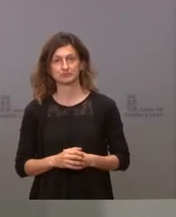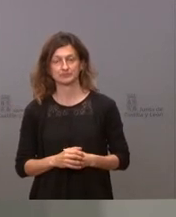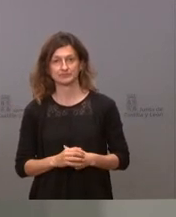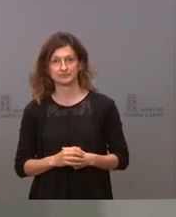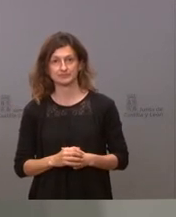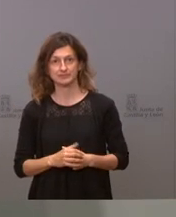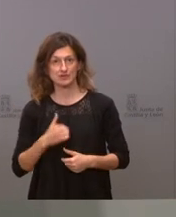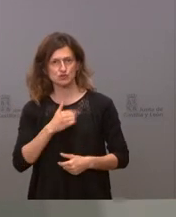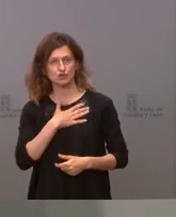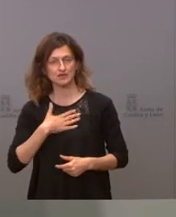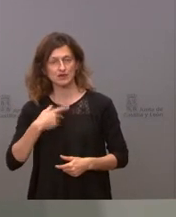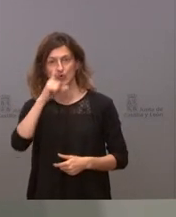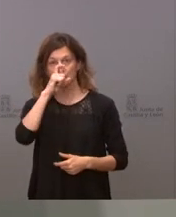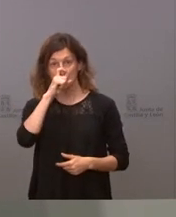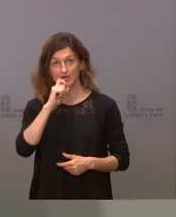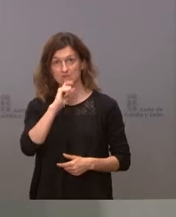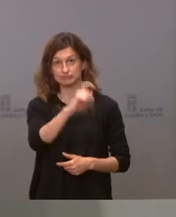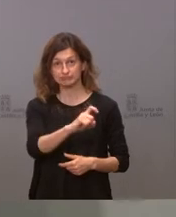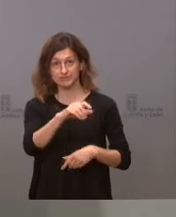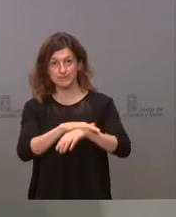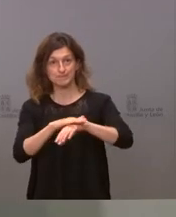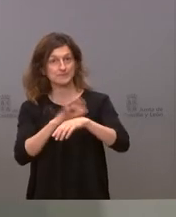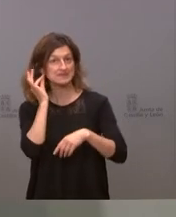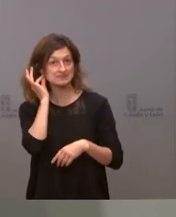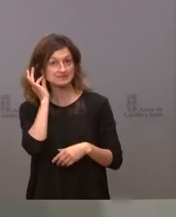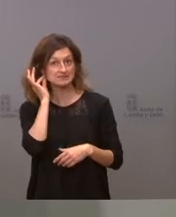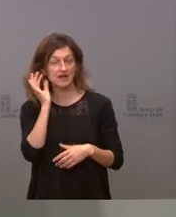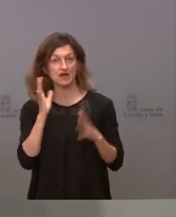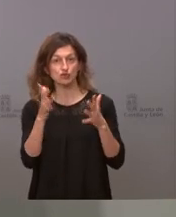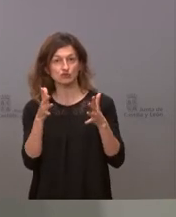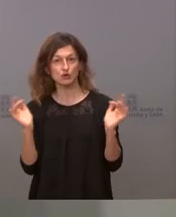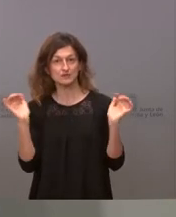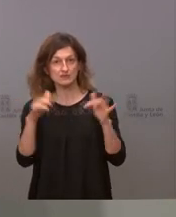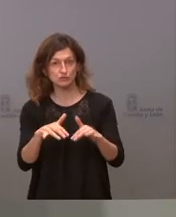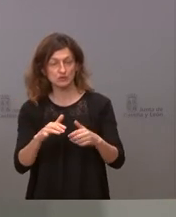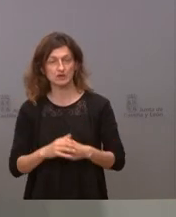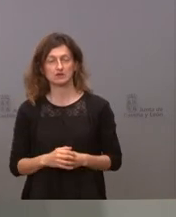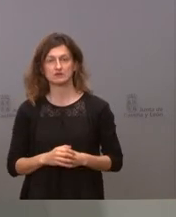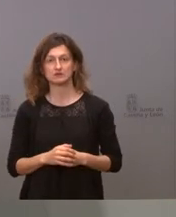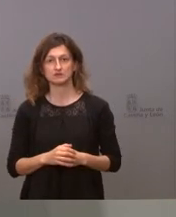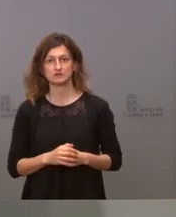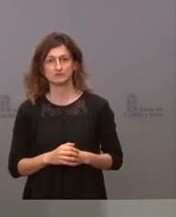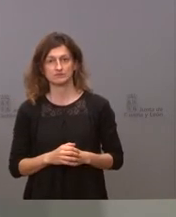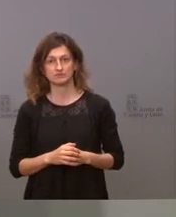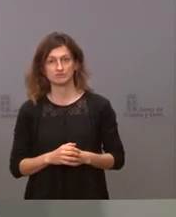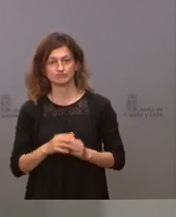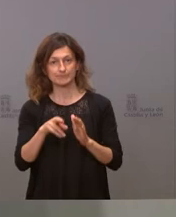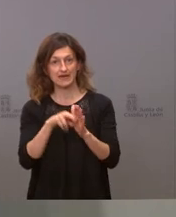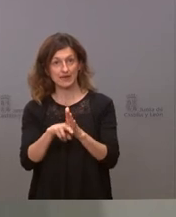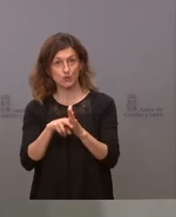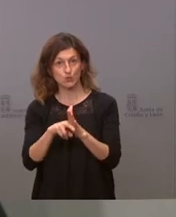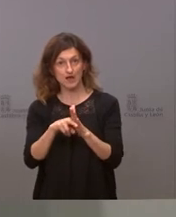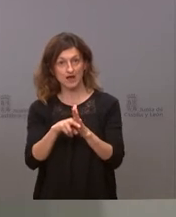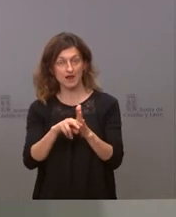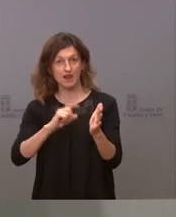yo quiero recordar a la ministra que el Consejo Interterritorial se regula en la